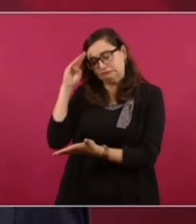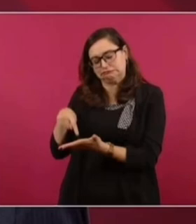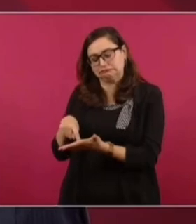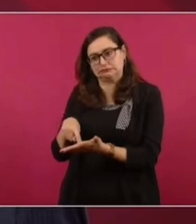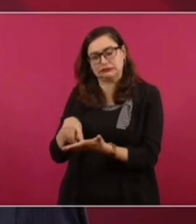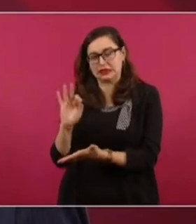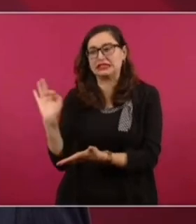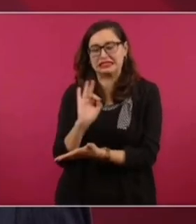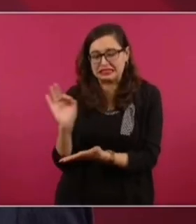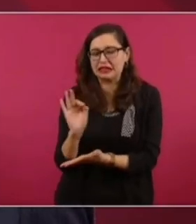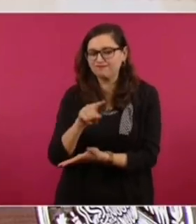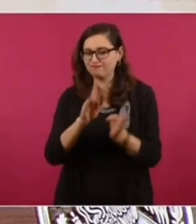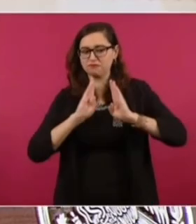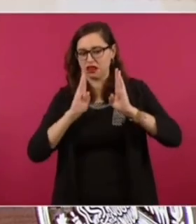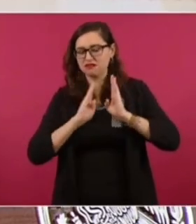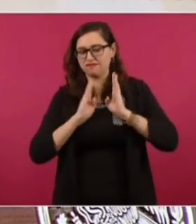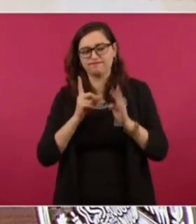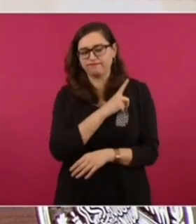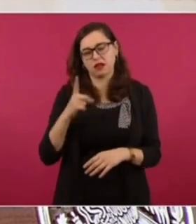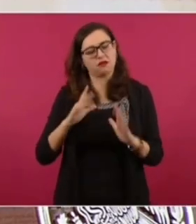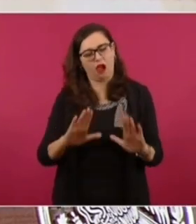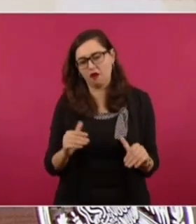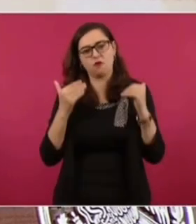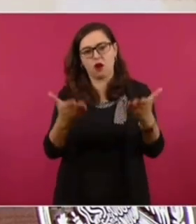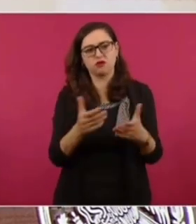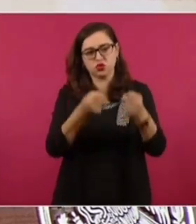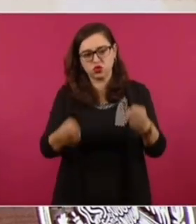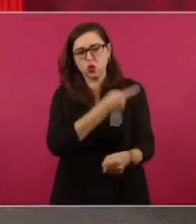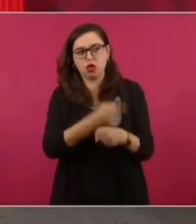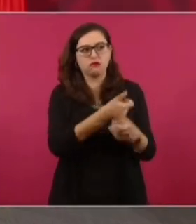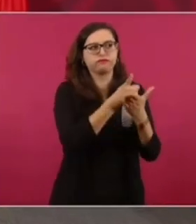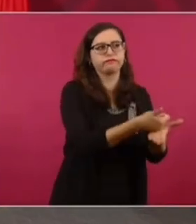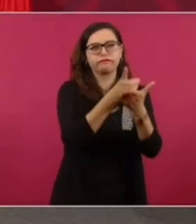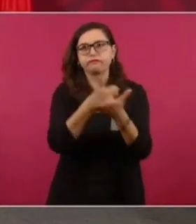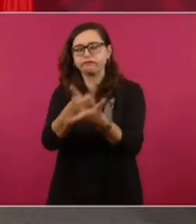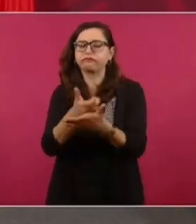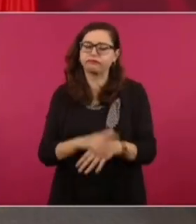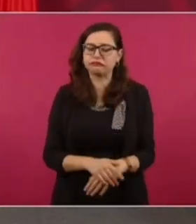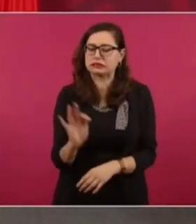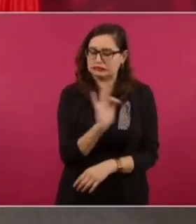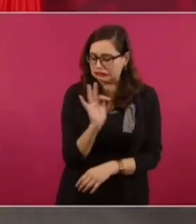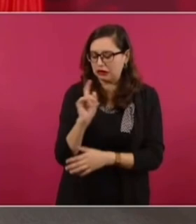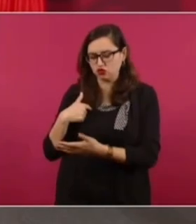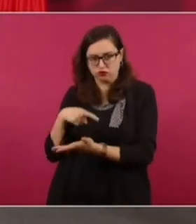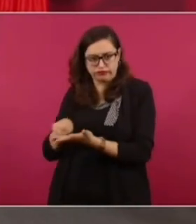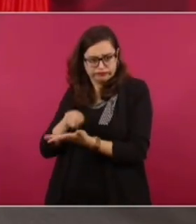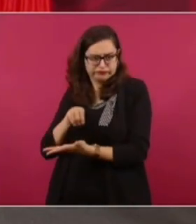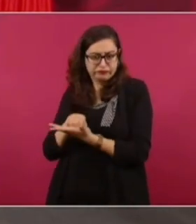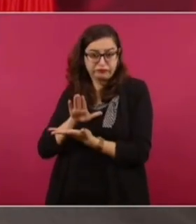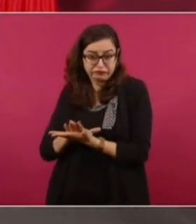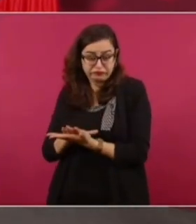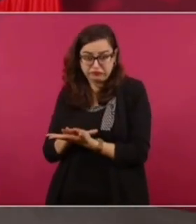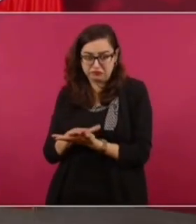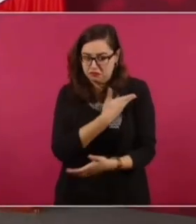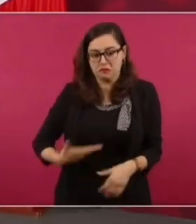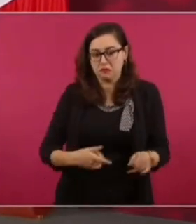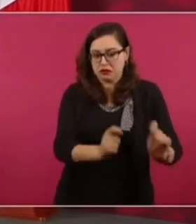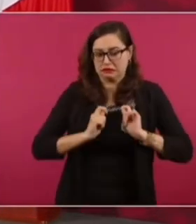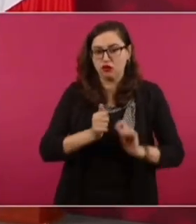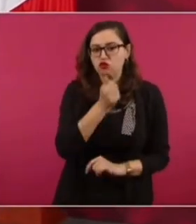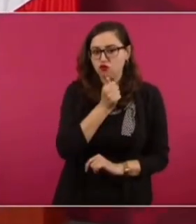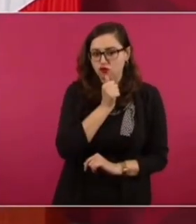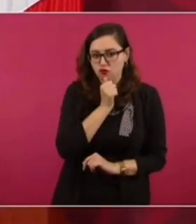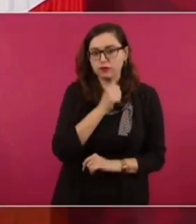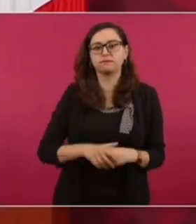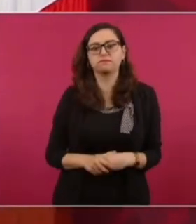ayudara en tareas de seguridad pública. Lo planteé, pero todavía lo